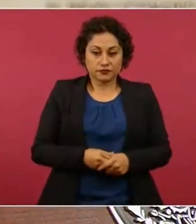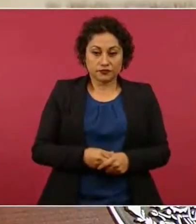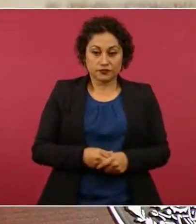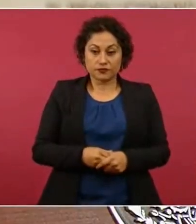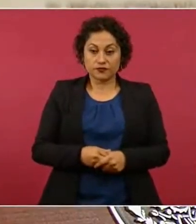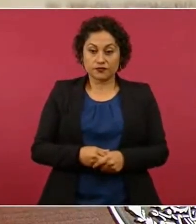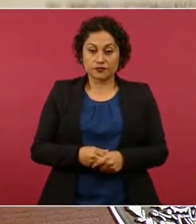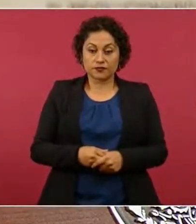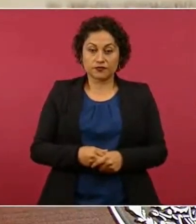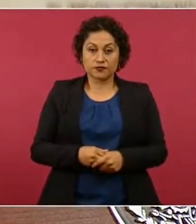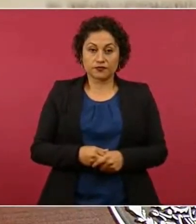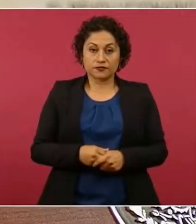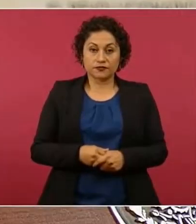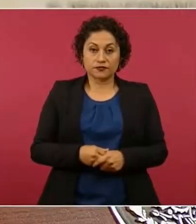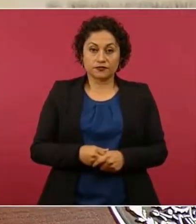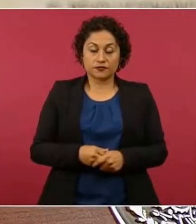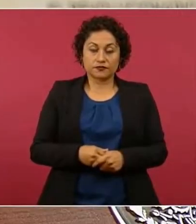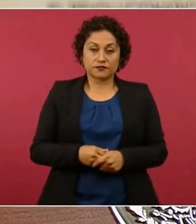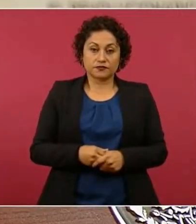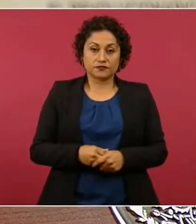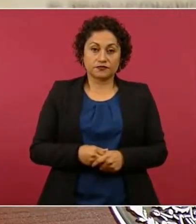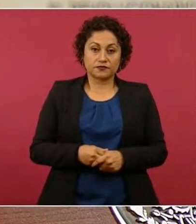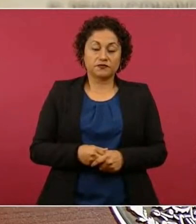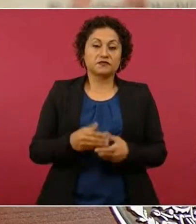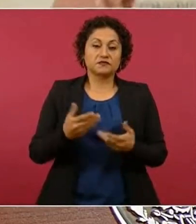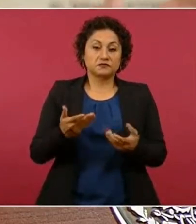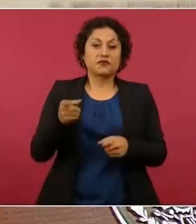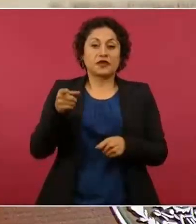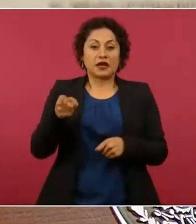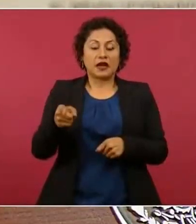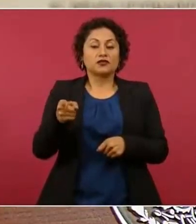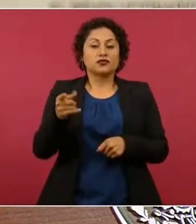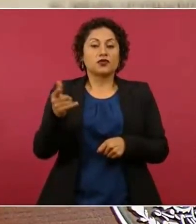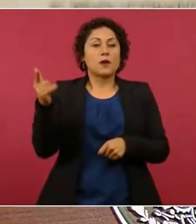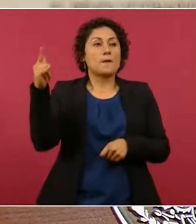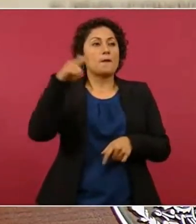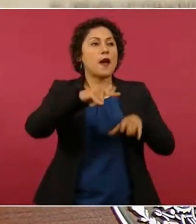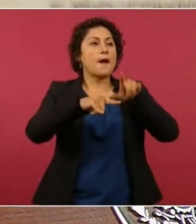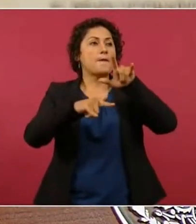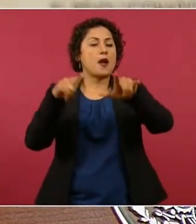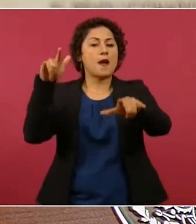reducen al tránsito aéreo,